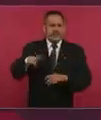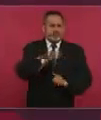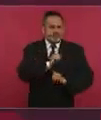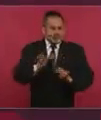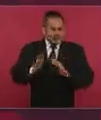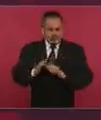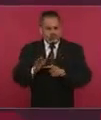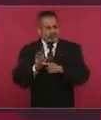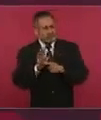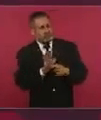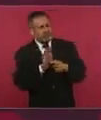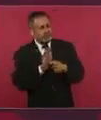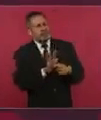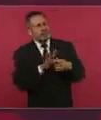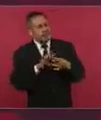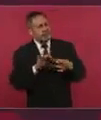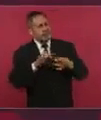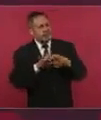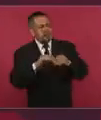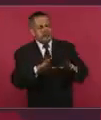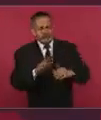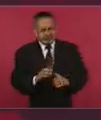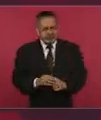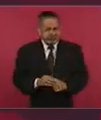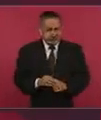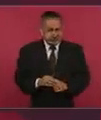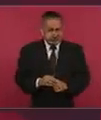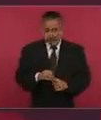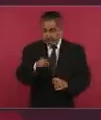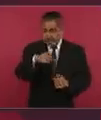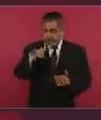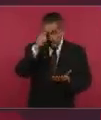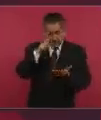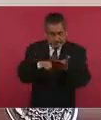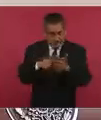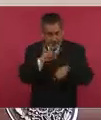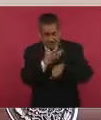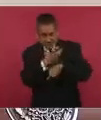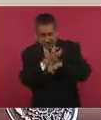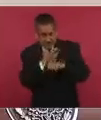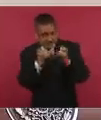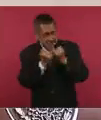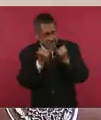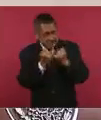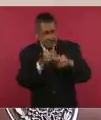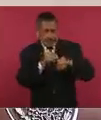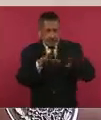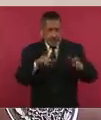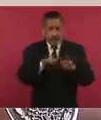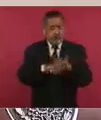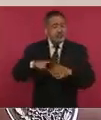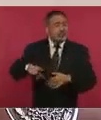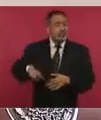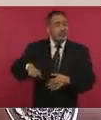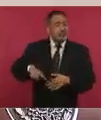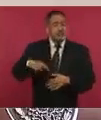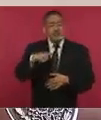Armadas, ¿ustedes creen que en Estados Unidos el gobierno